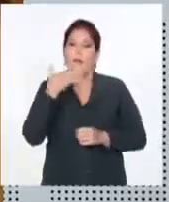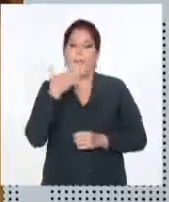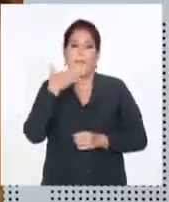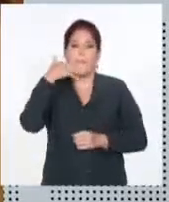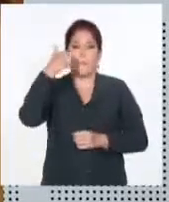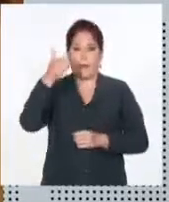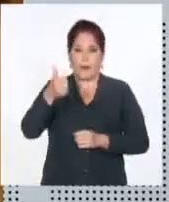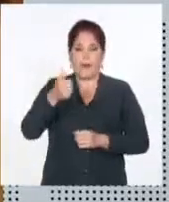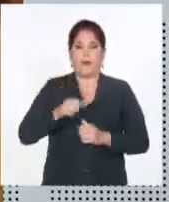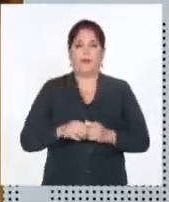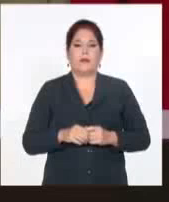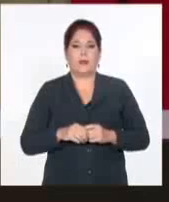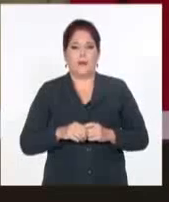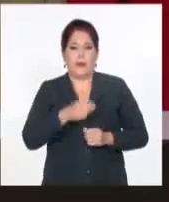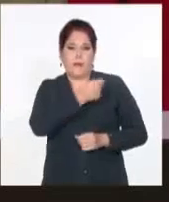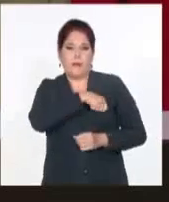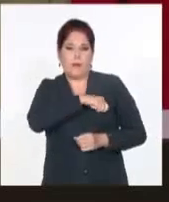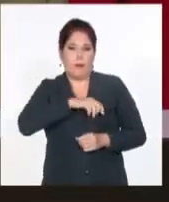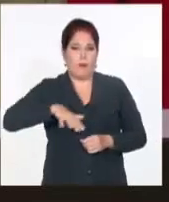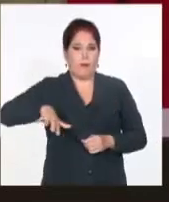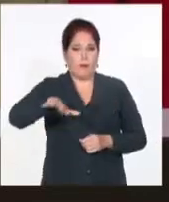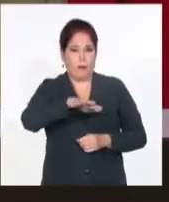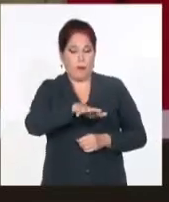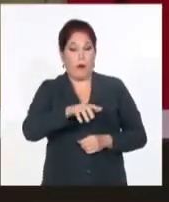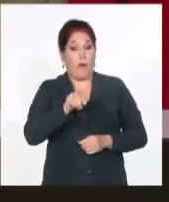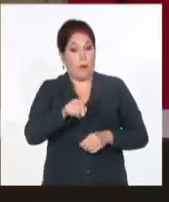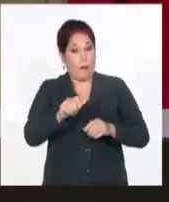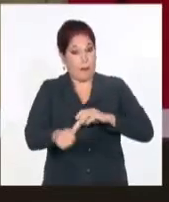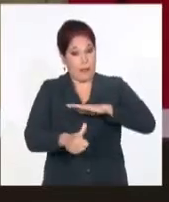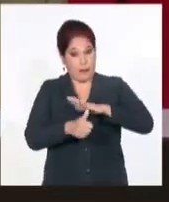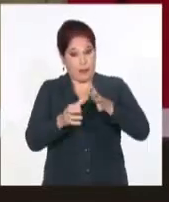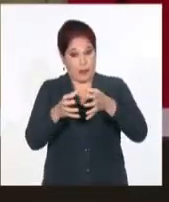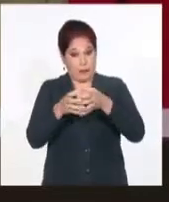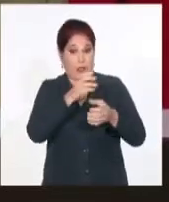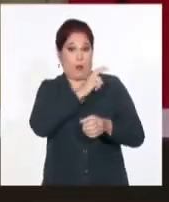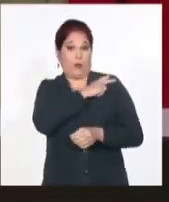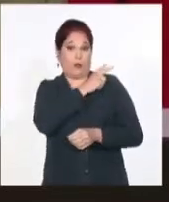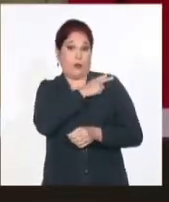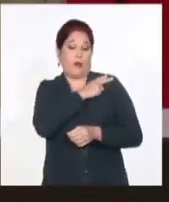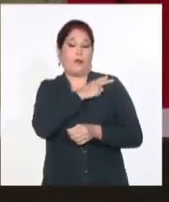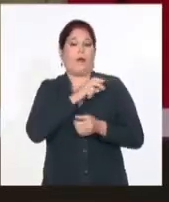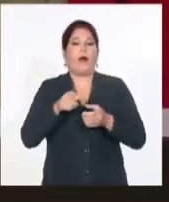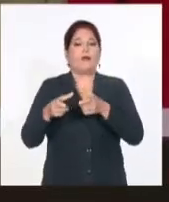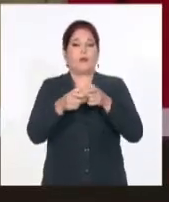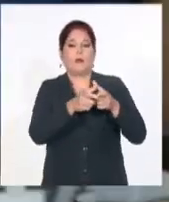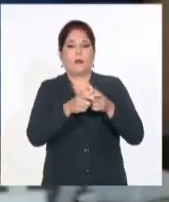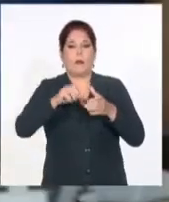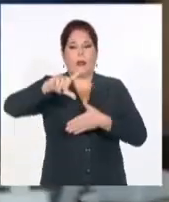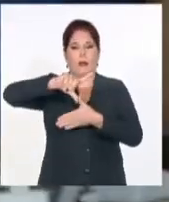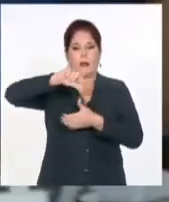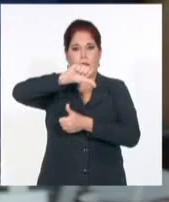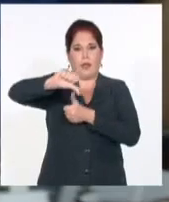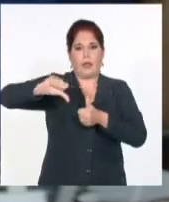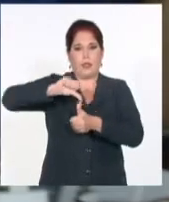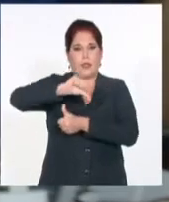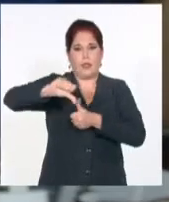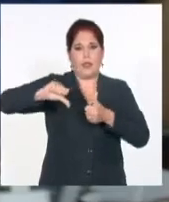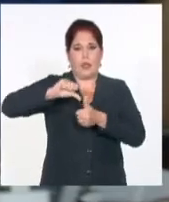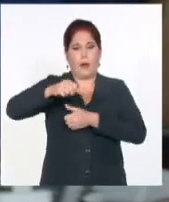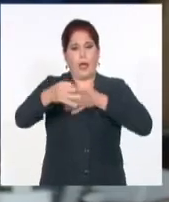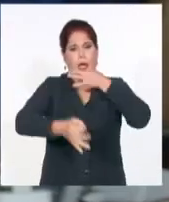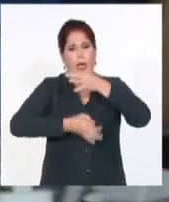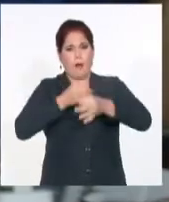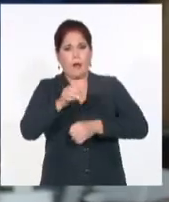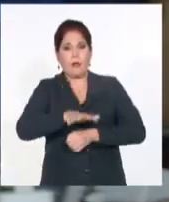para nuestros pueblos. El también presidente pro-témpore de la Asociación de Economistas de América Latina y el Caribe, describió el